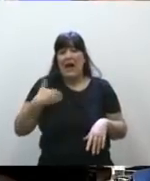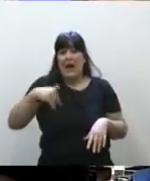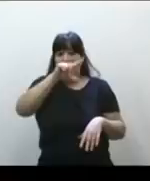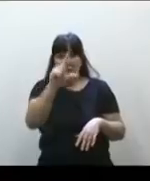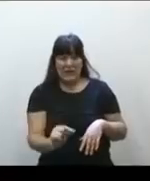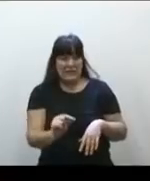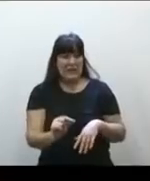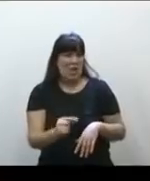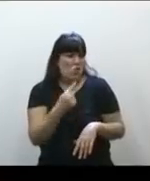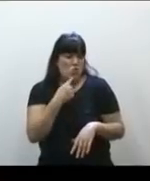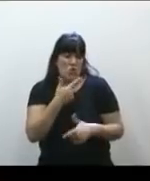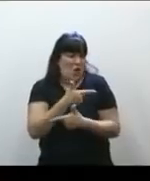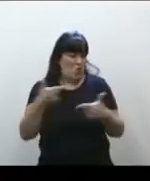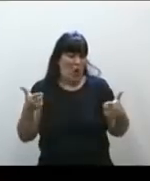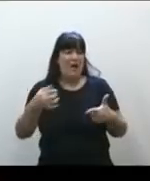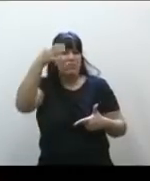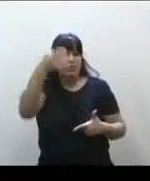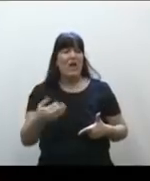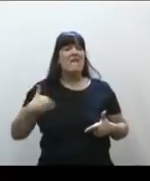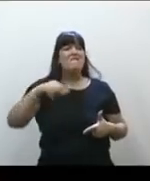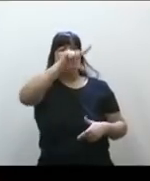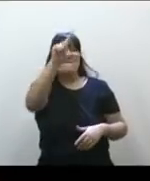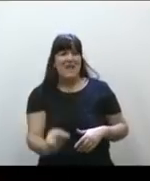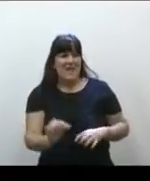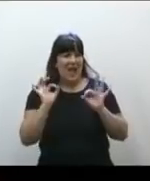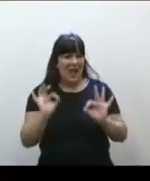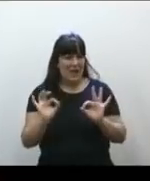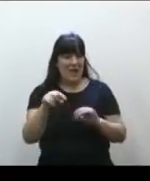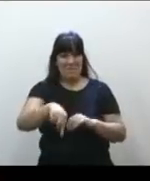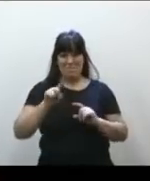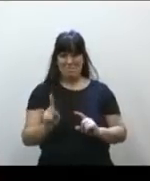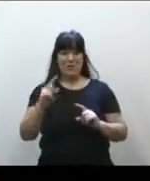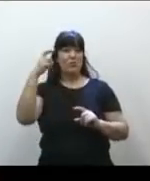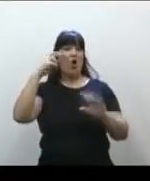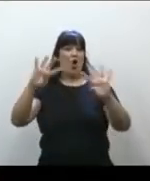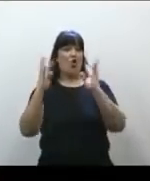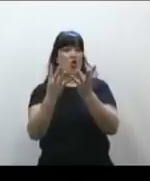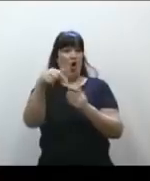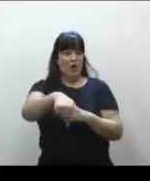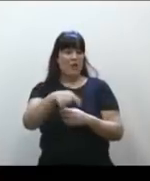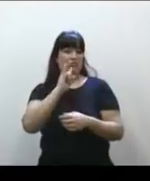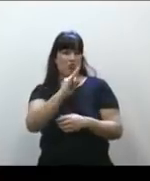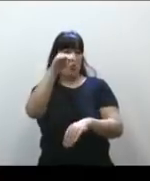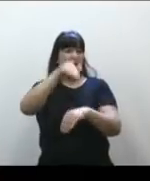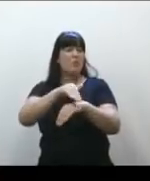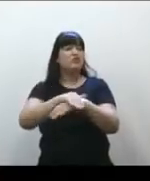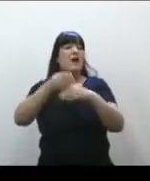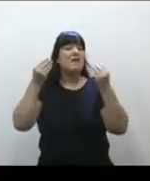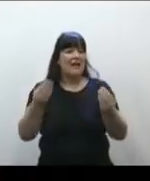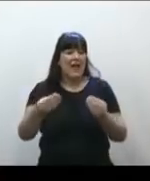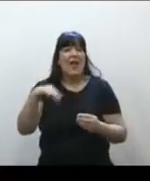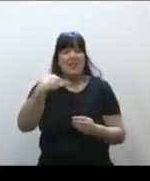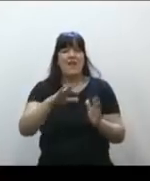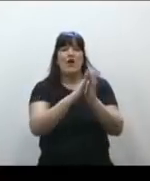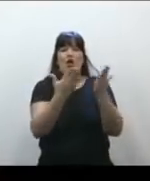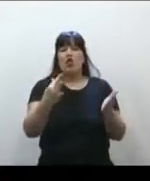que es facultad federal, es decir, de esta casa del Congreso de la Nación, dictar los códigos de